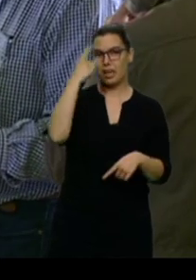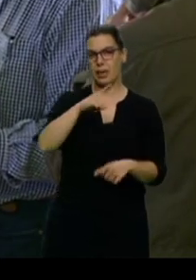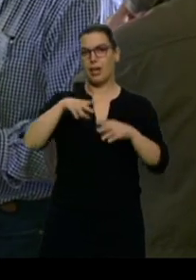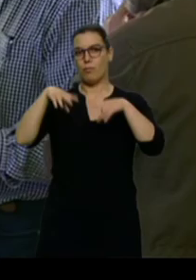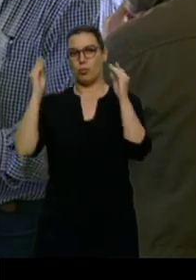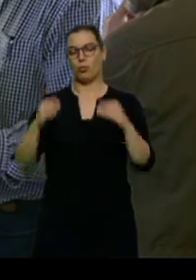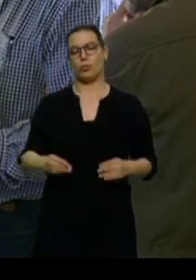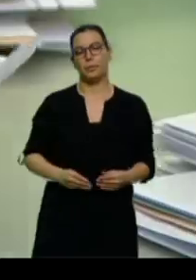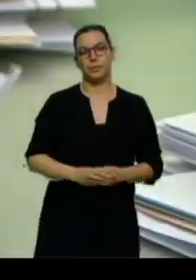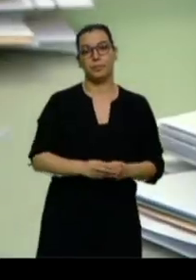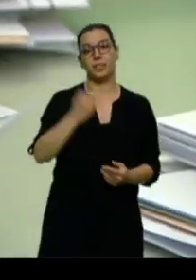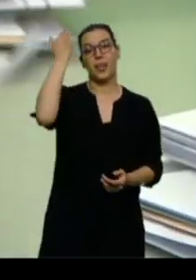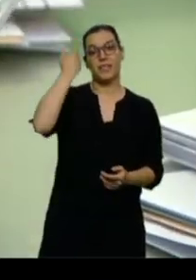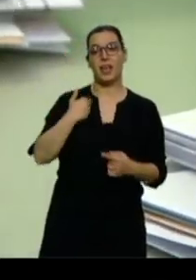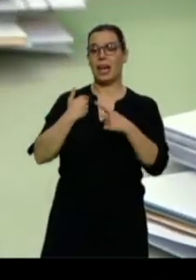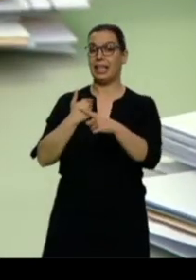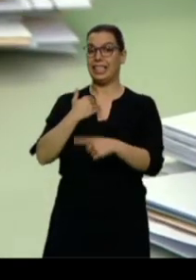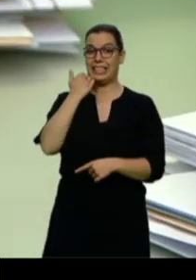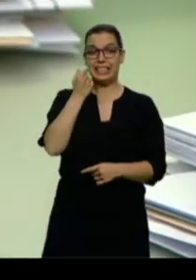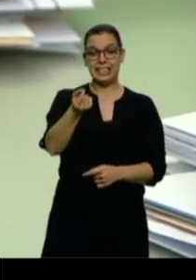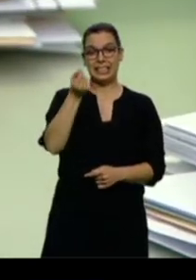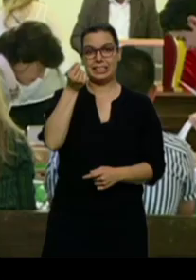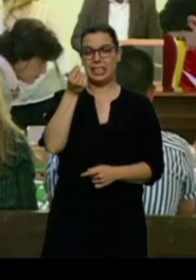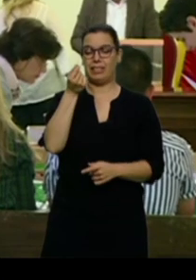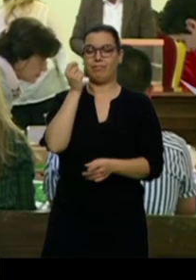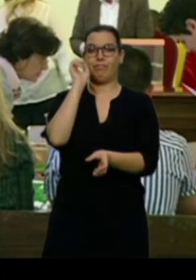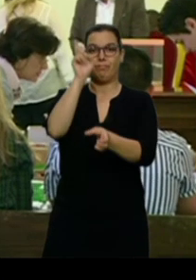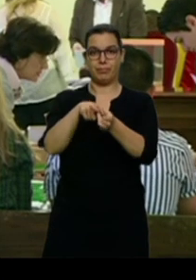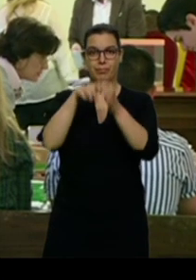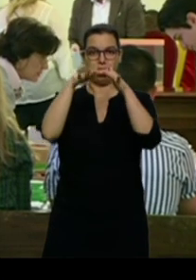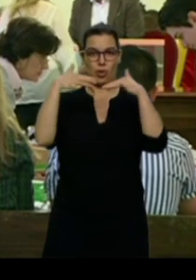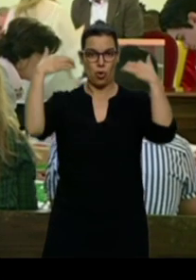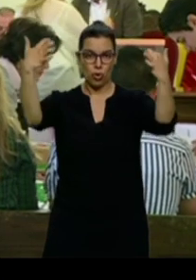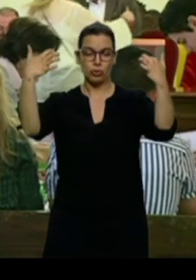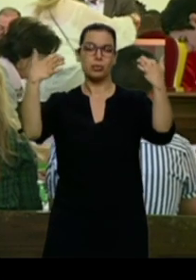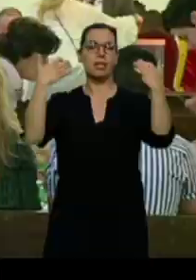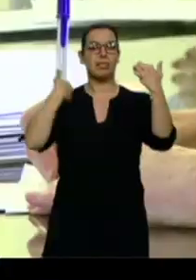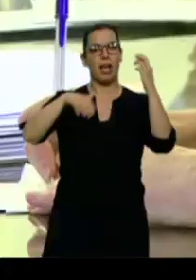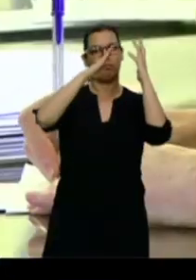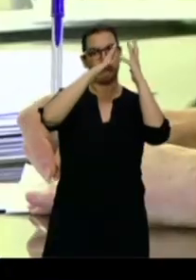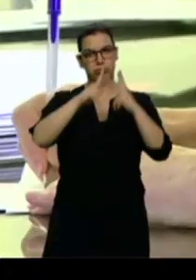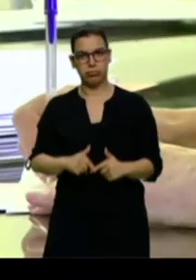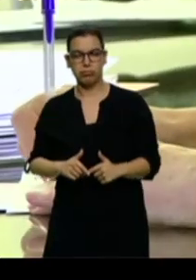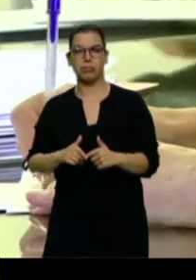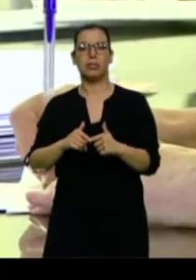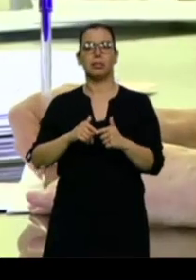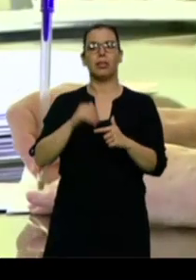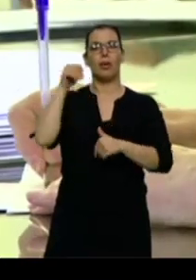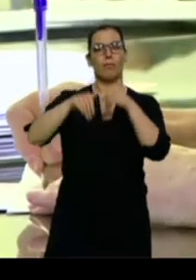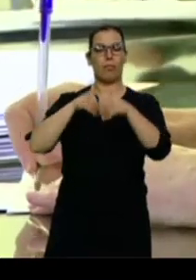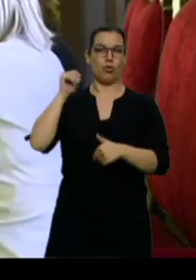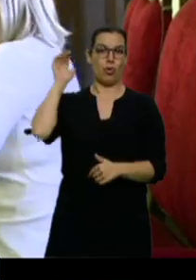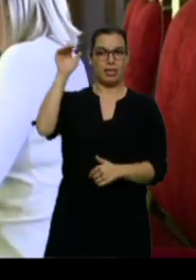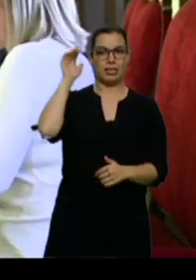Pablo Fernández se ha quedado a las puertas de las Cortes de Castilla y León. Escrutado el voto de los residentes en el exterior, menos de 200 papeletas le han